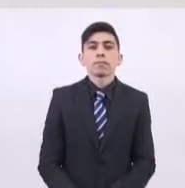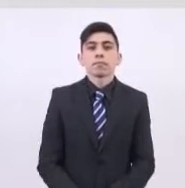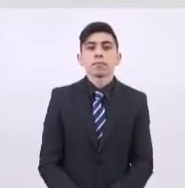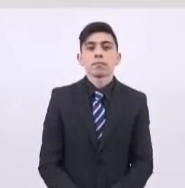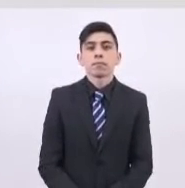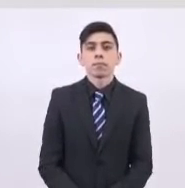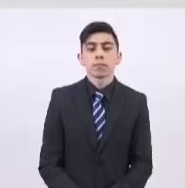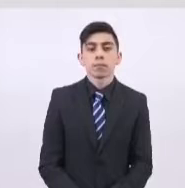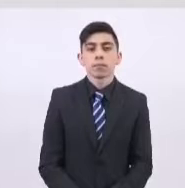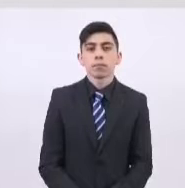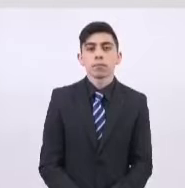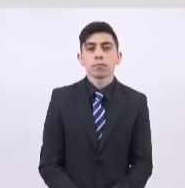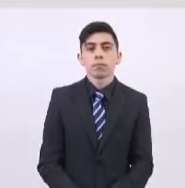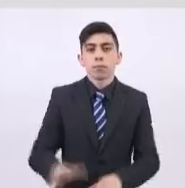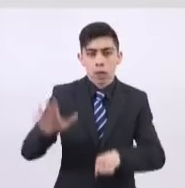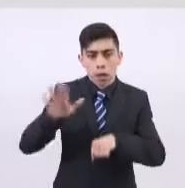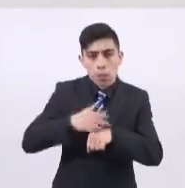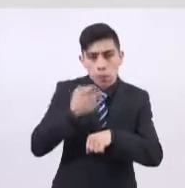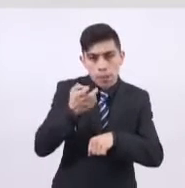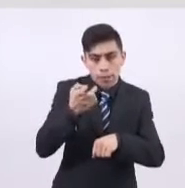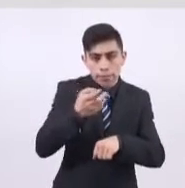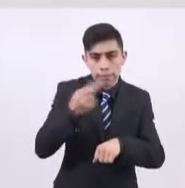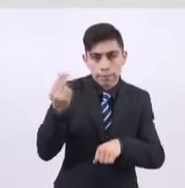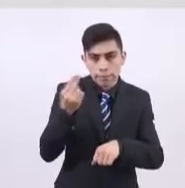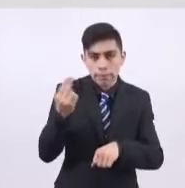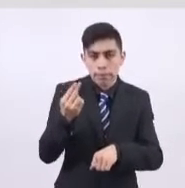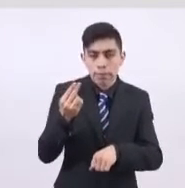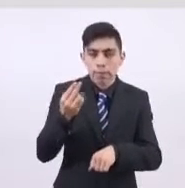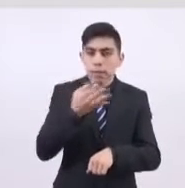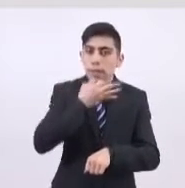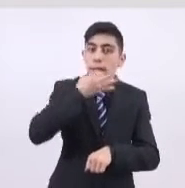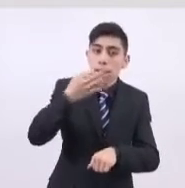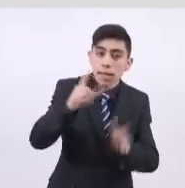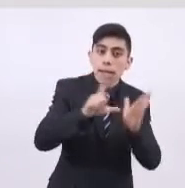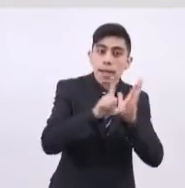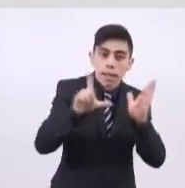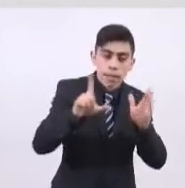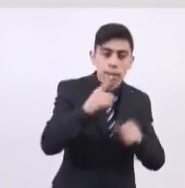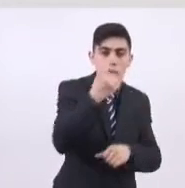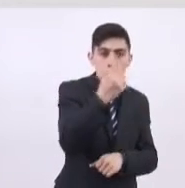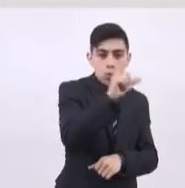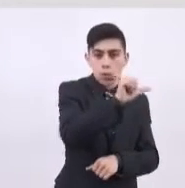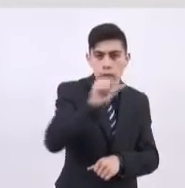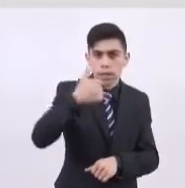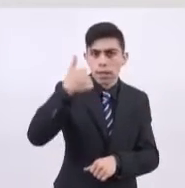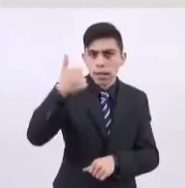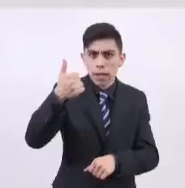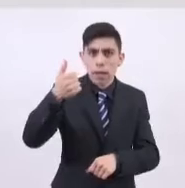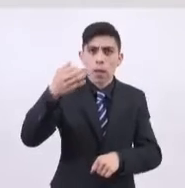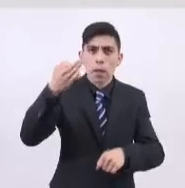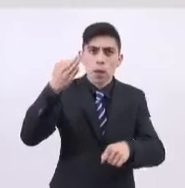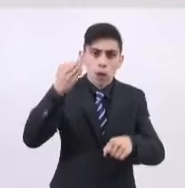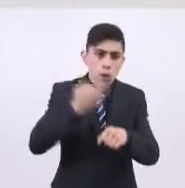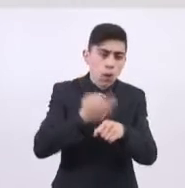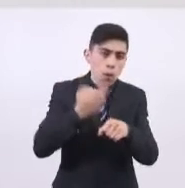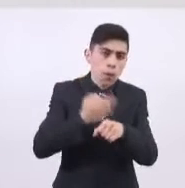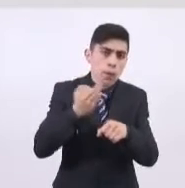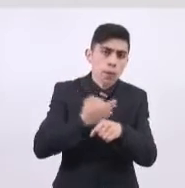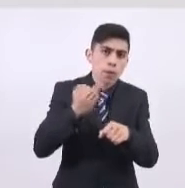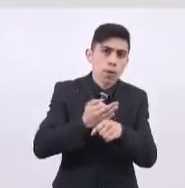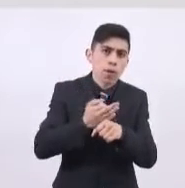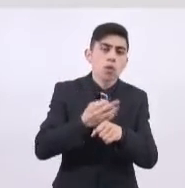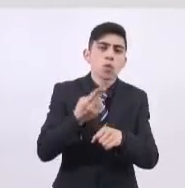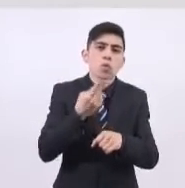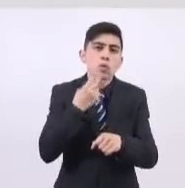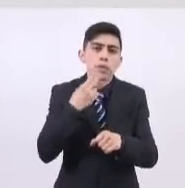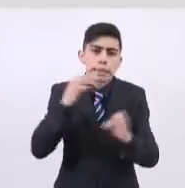Por ello, debo mencionar que las líneas de la 1 a la 6 operan en modo de contingencia con